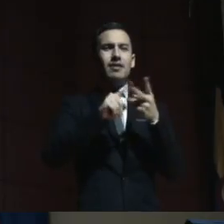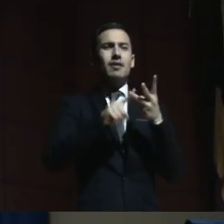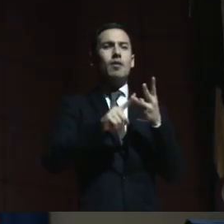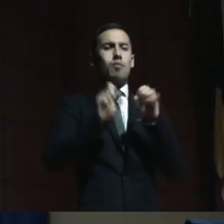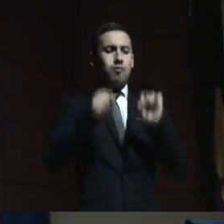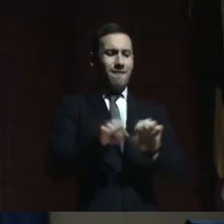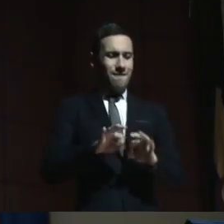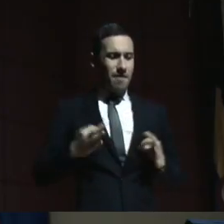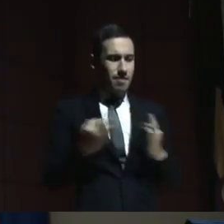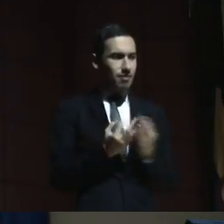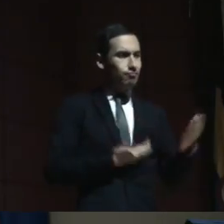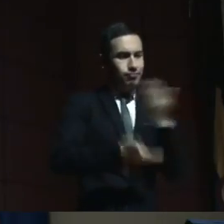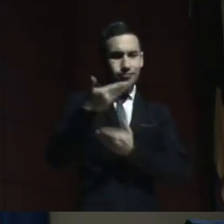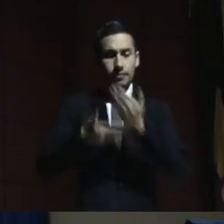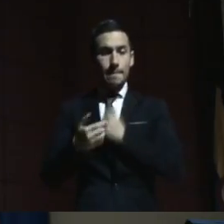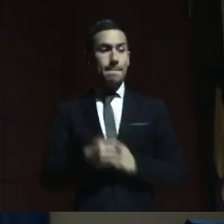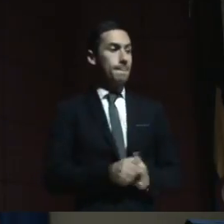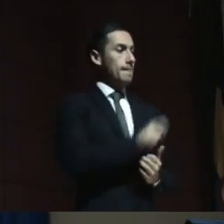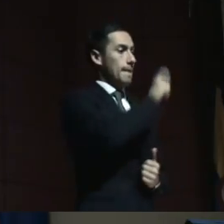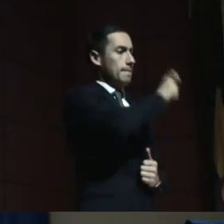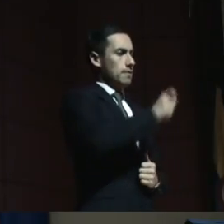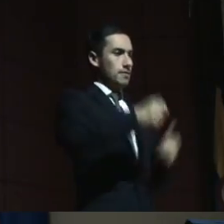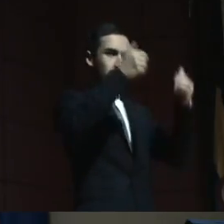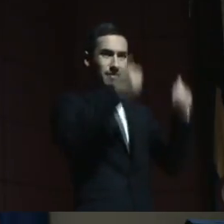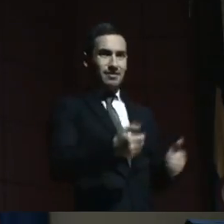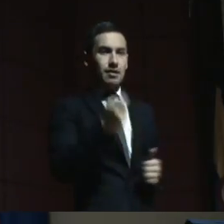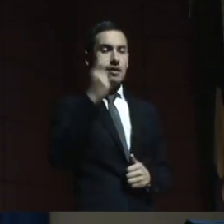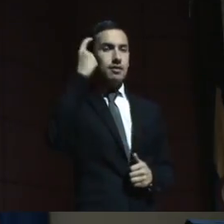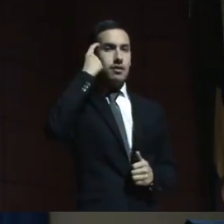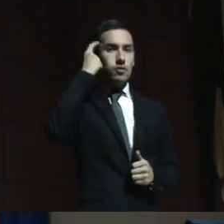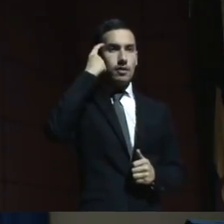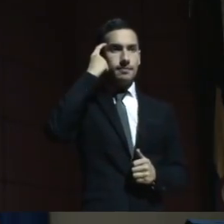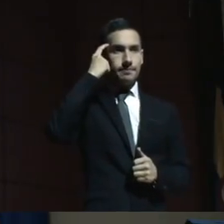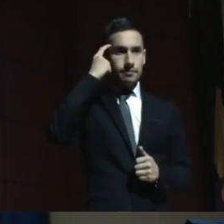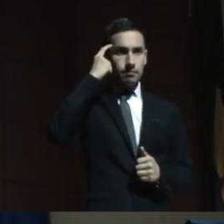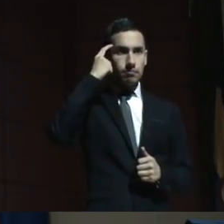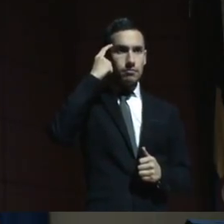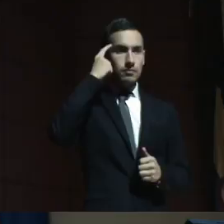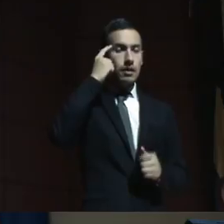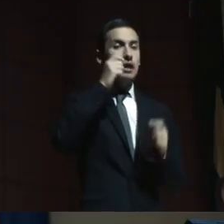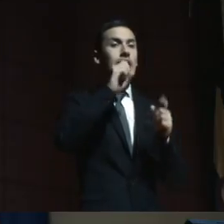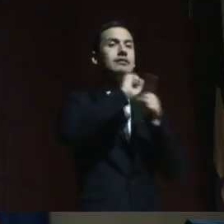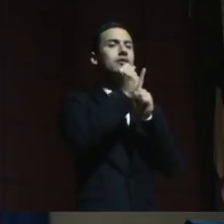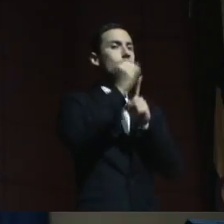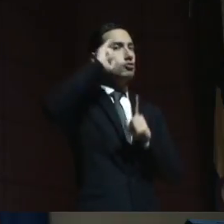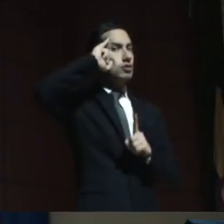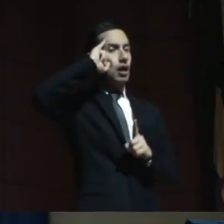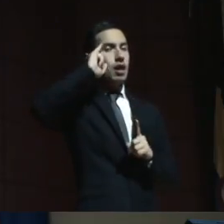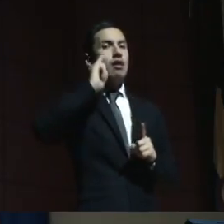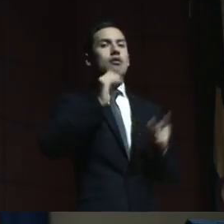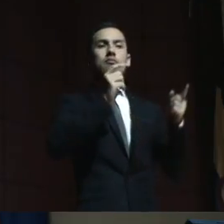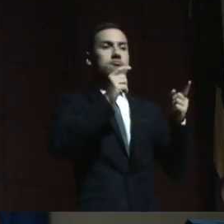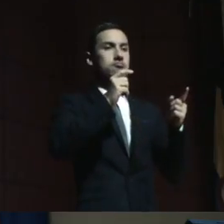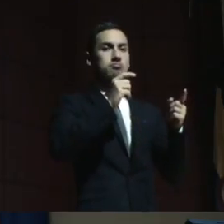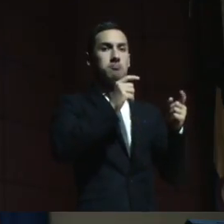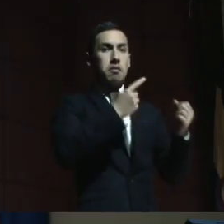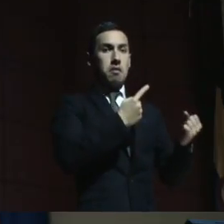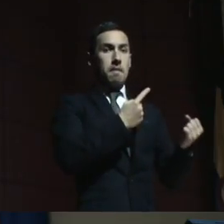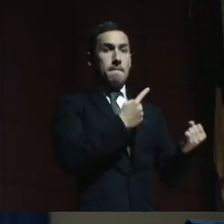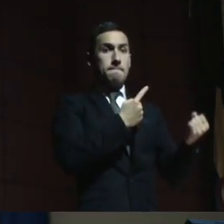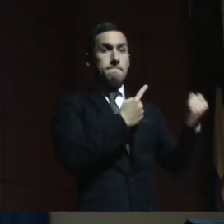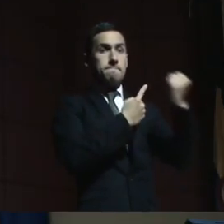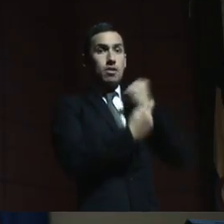una familia y las personas con discapacidad intelectual y psicosocial no fueron ajenas a esas